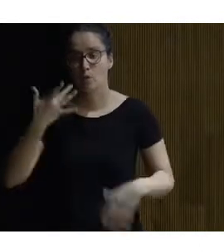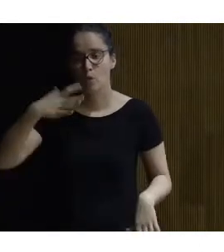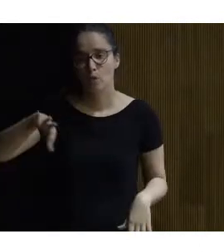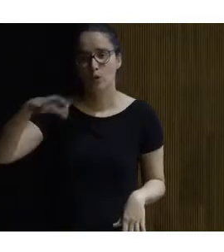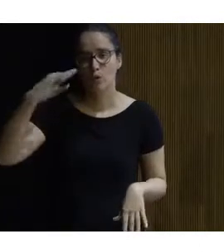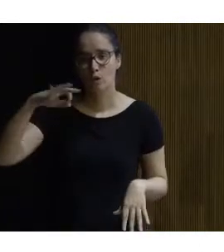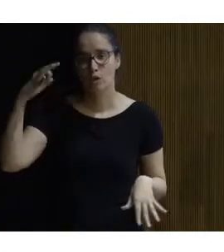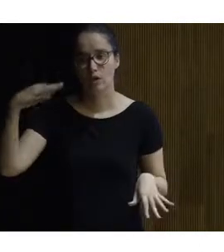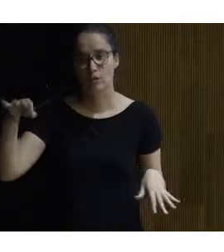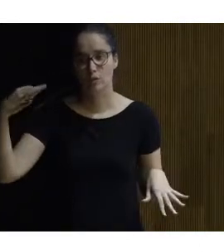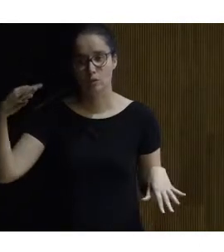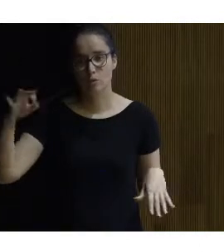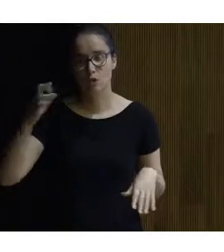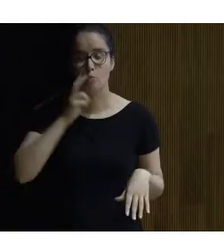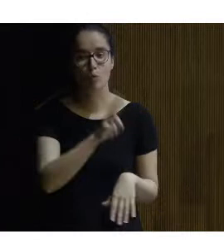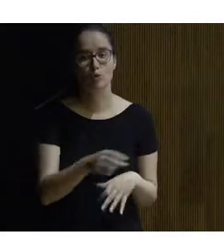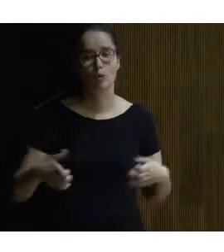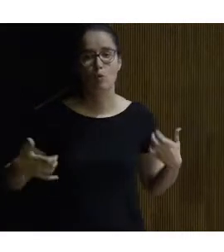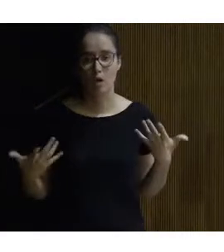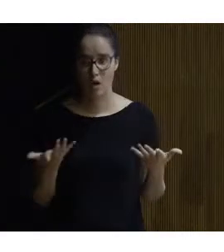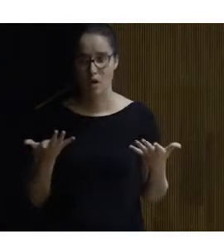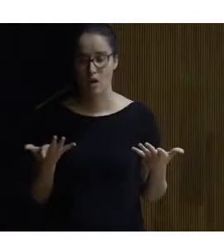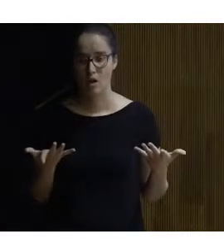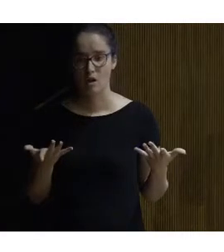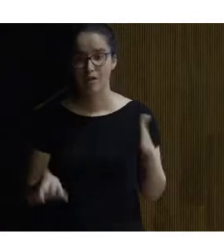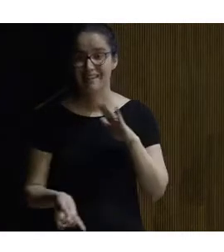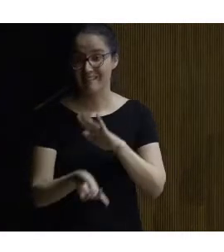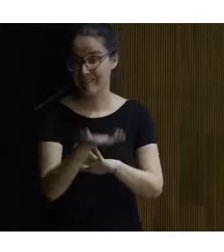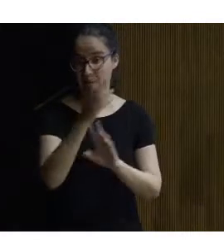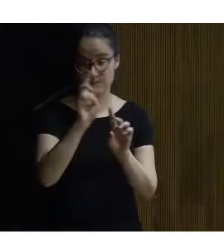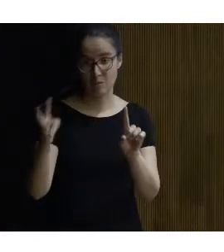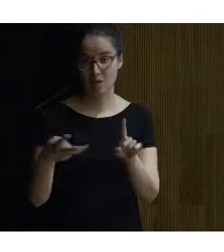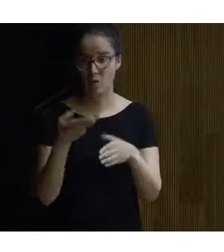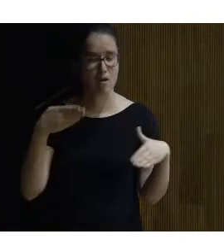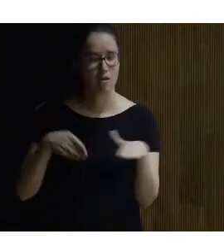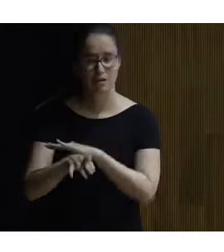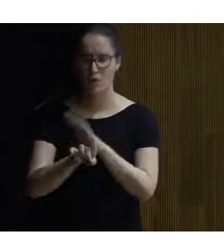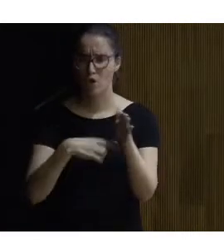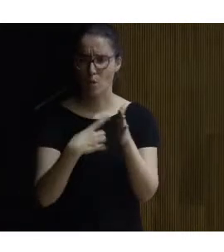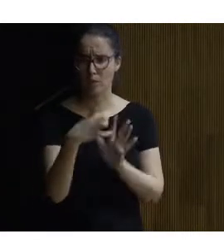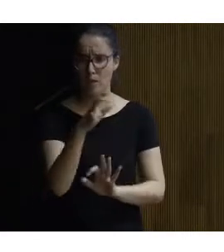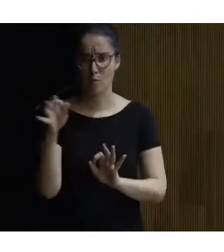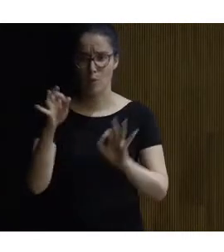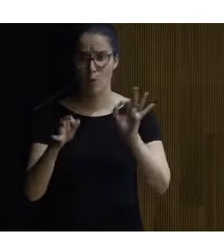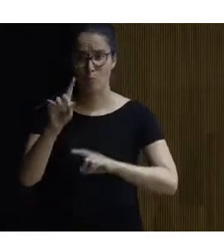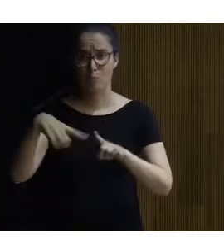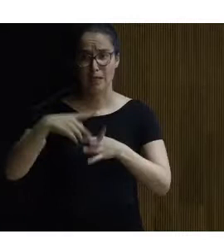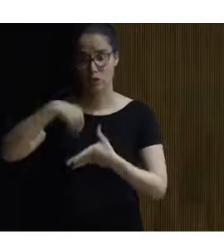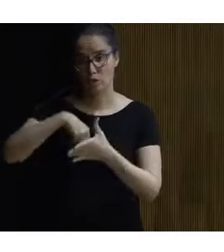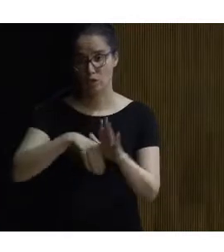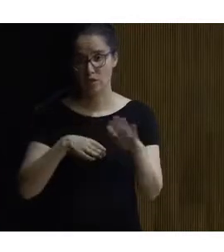que tiene que hacer el museo es bueno pues crear esa web totalmente accesible y esos contenidos accesibles